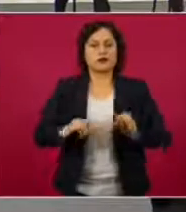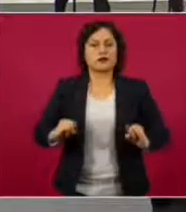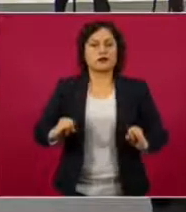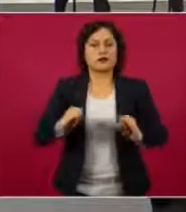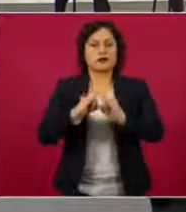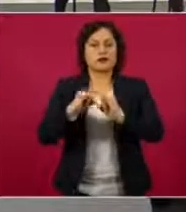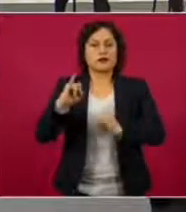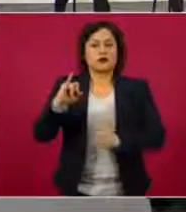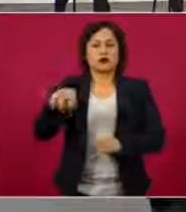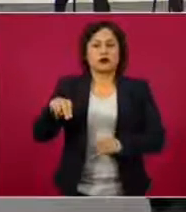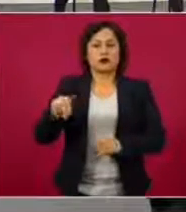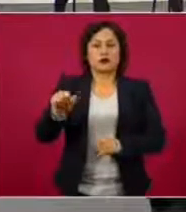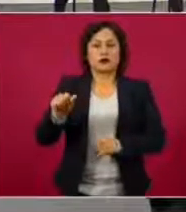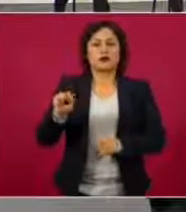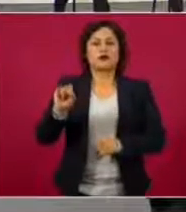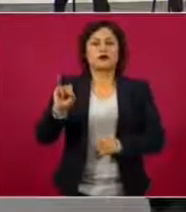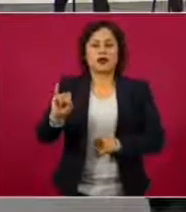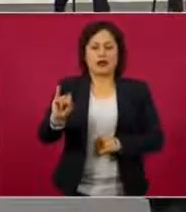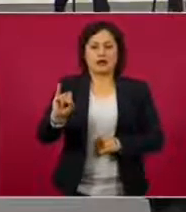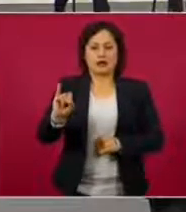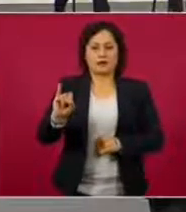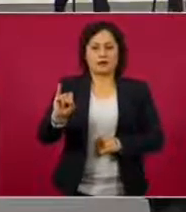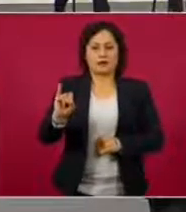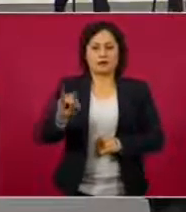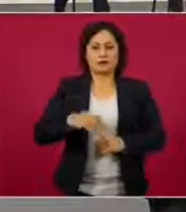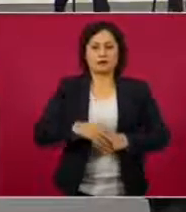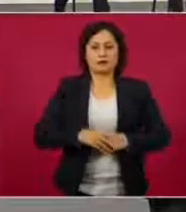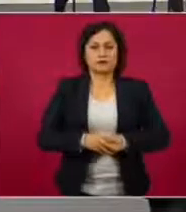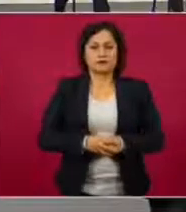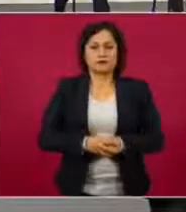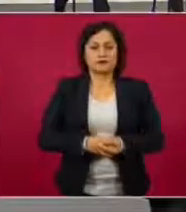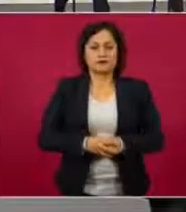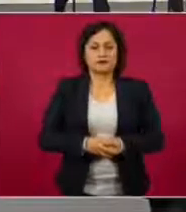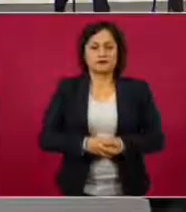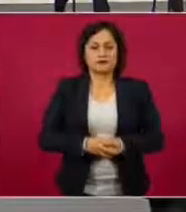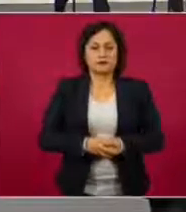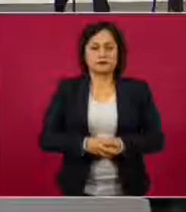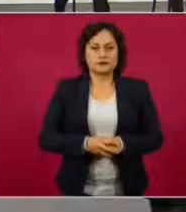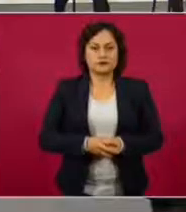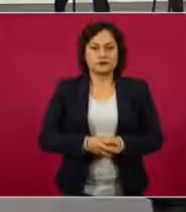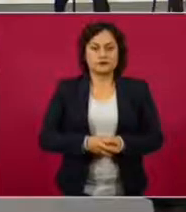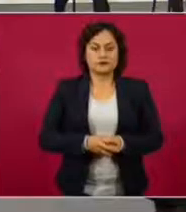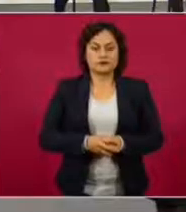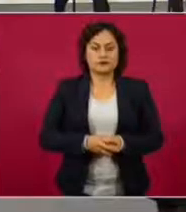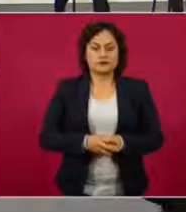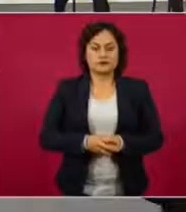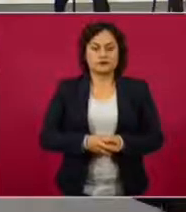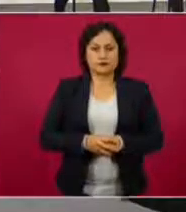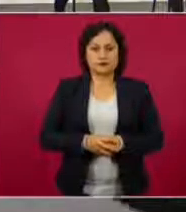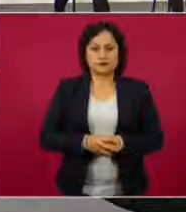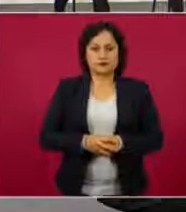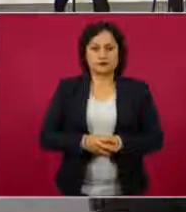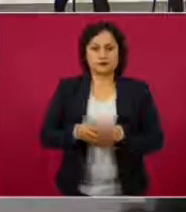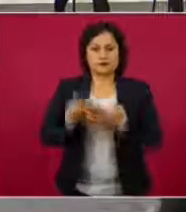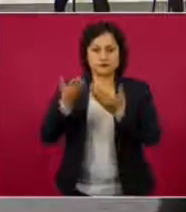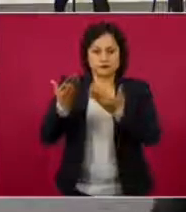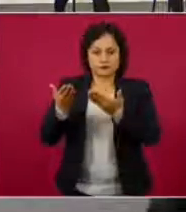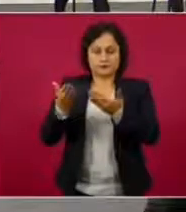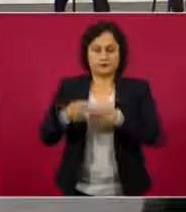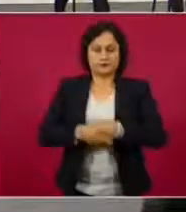Transparencia, Acceso a la Información y Protección de Datos Personales, presente.